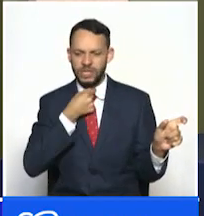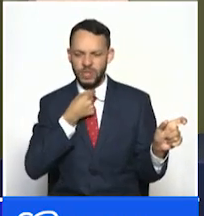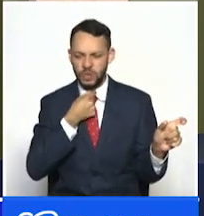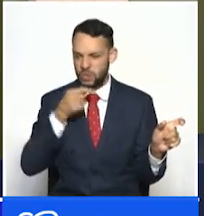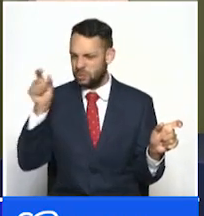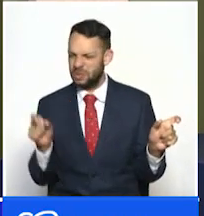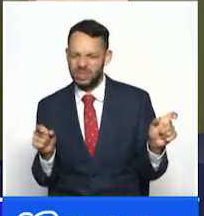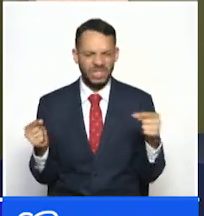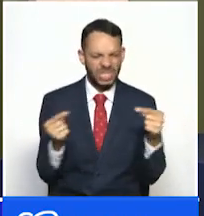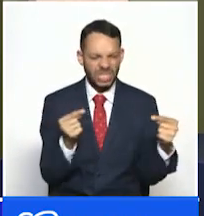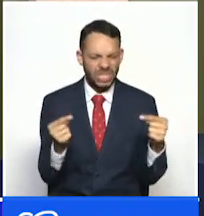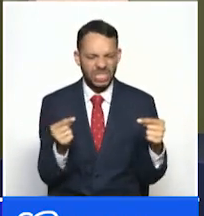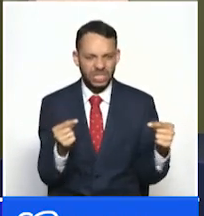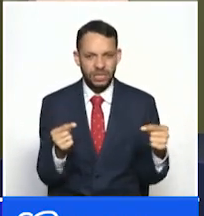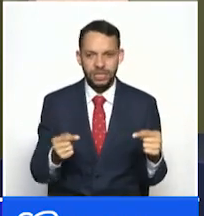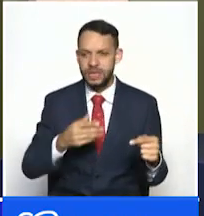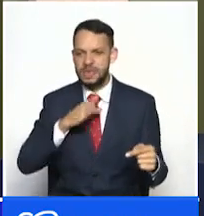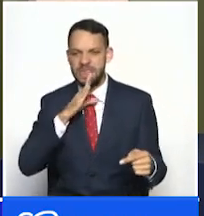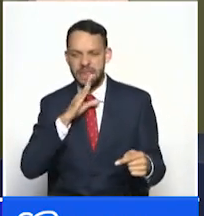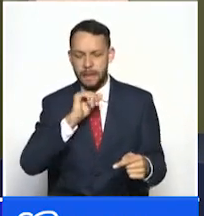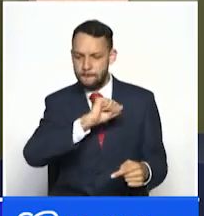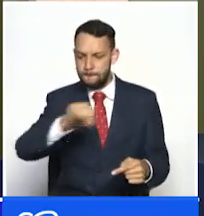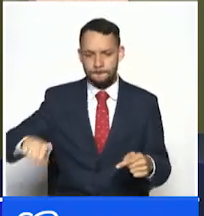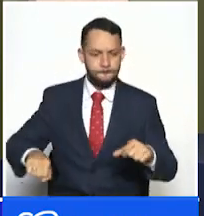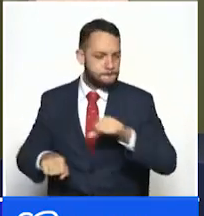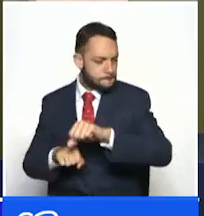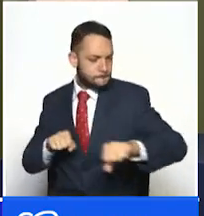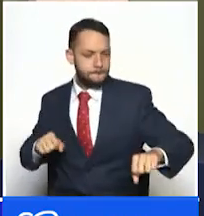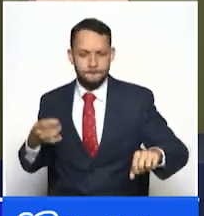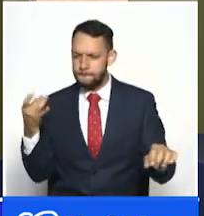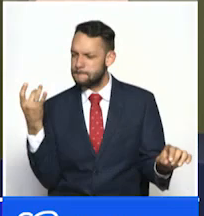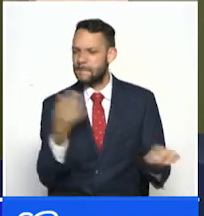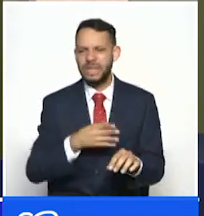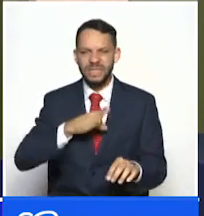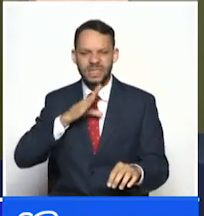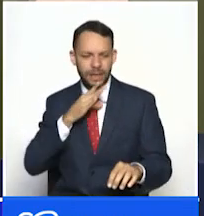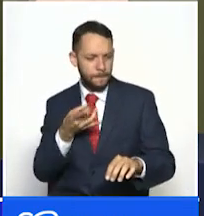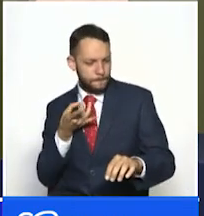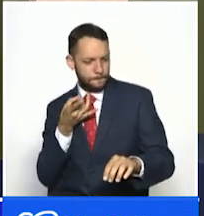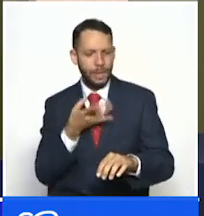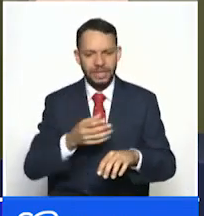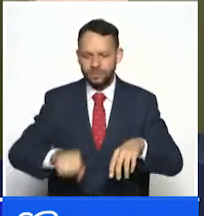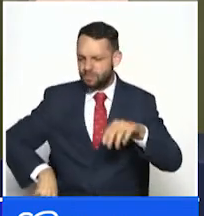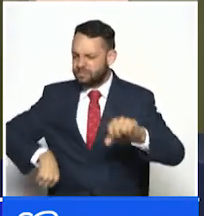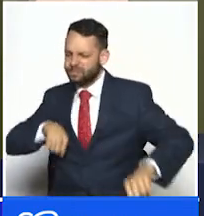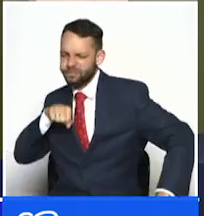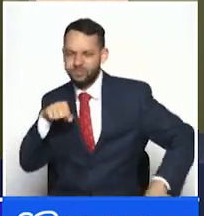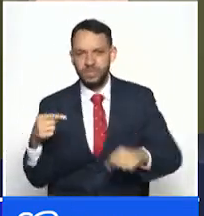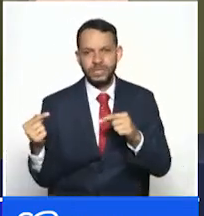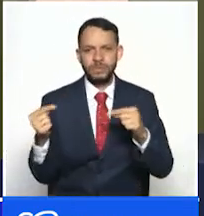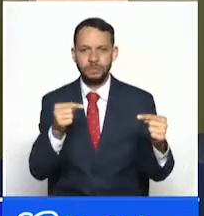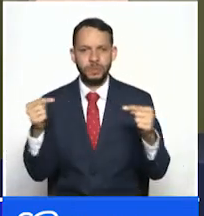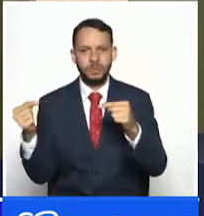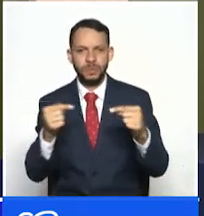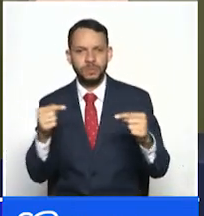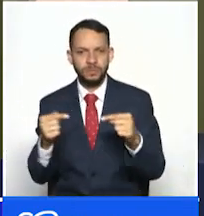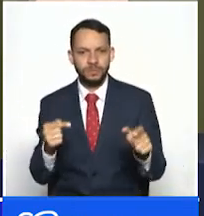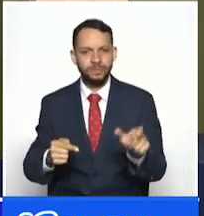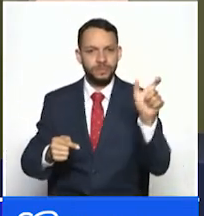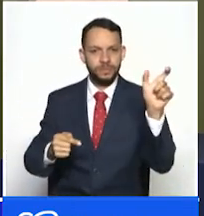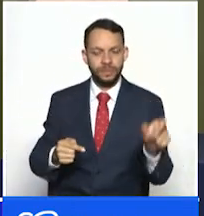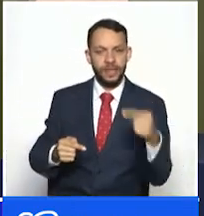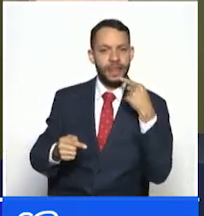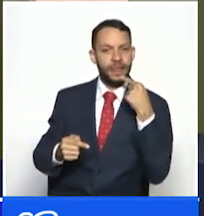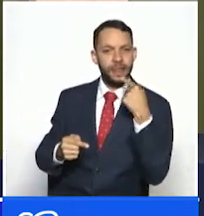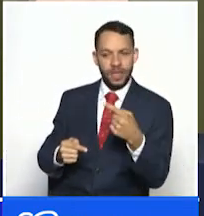refiriéndose a cuál podría ser mejor que el otro para pautar contenido en redes sociales en medio de la pelea pues Cosio le dijo a la lienda